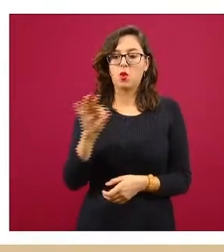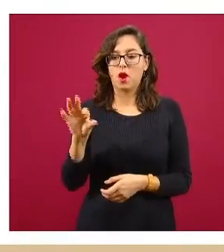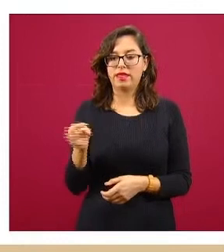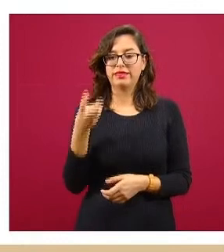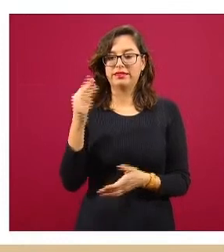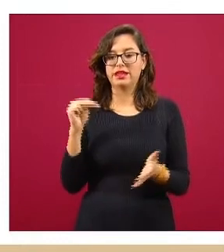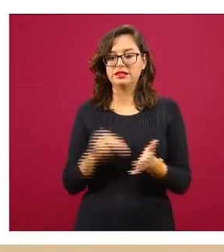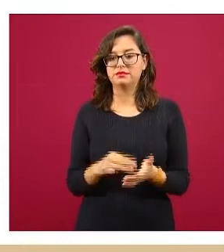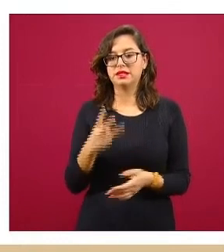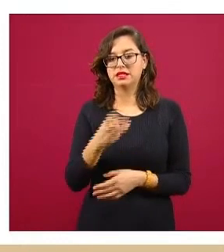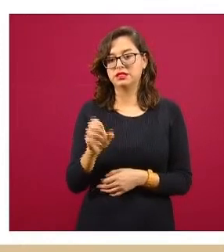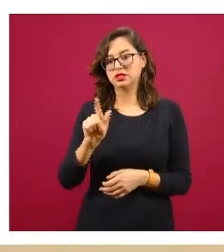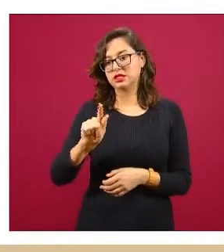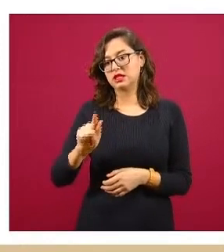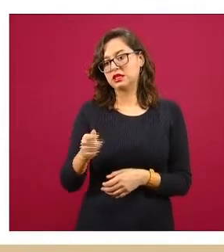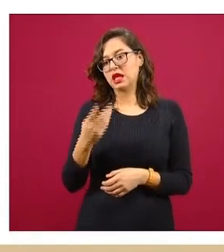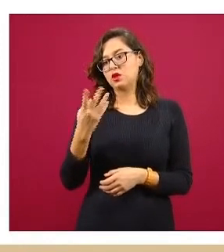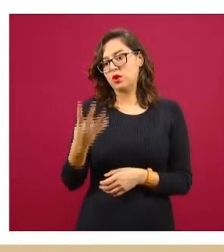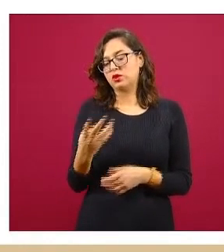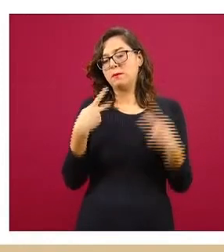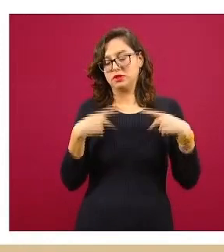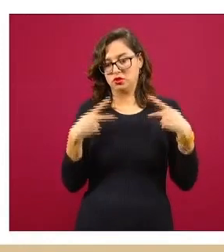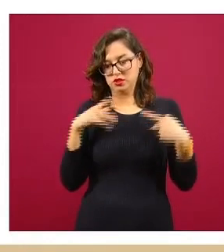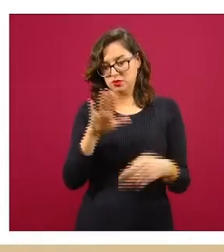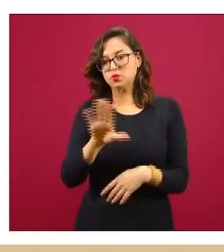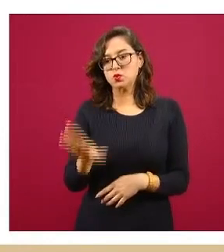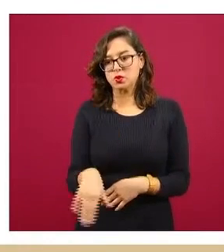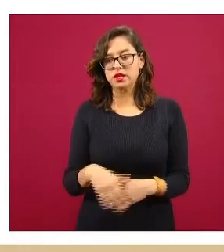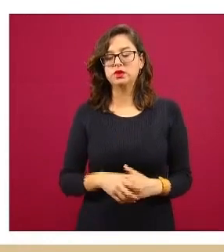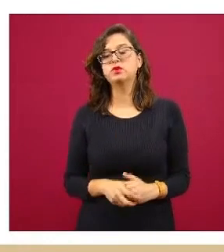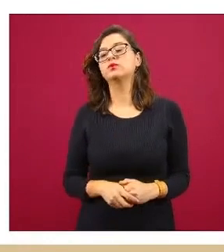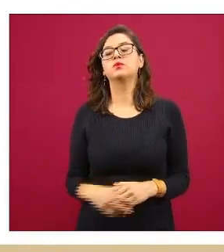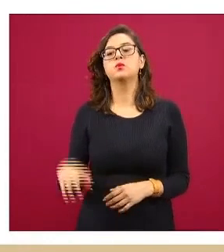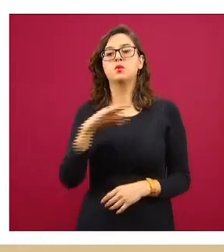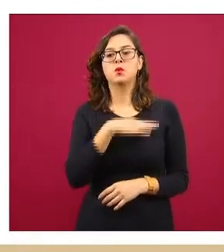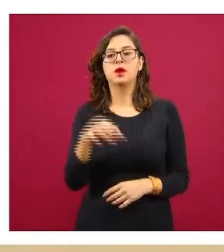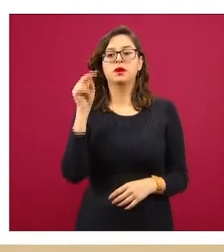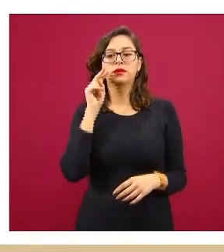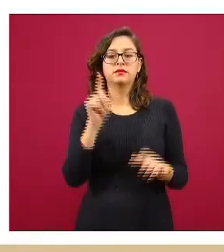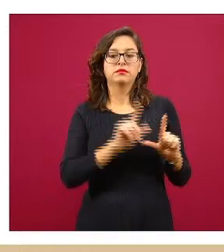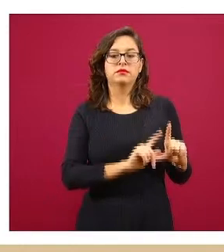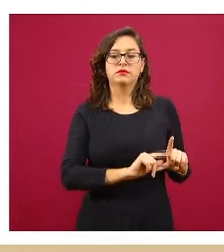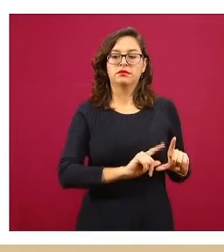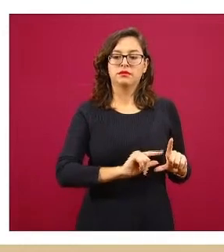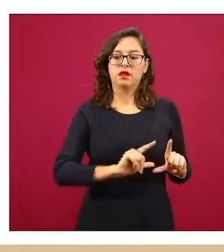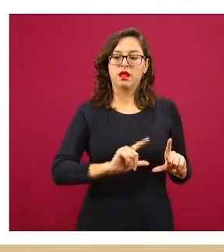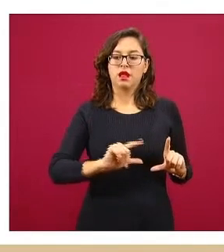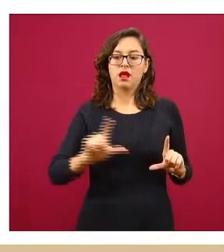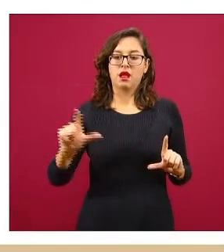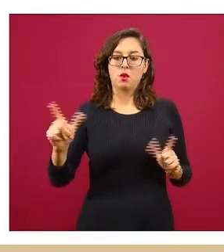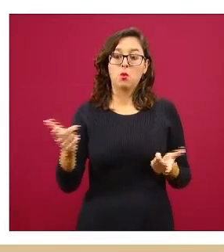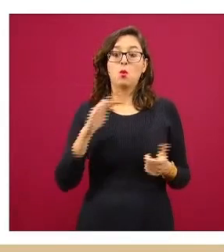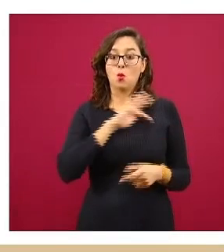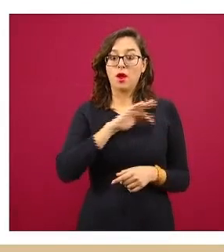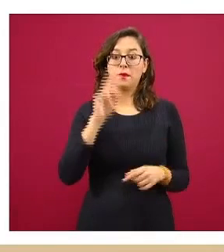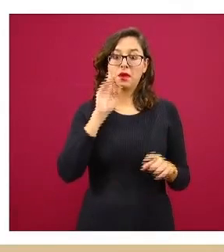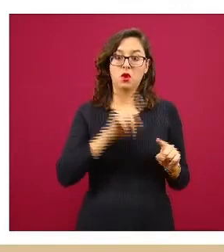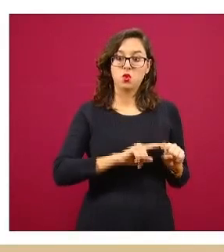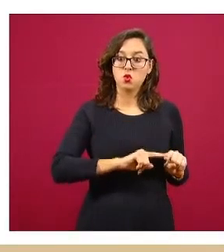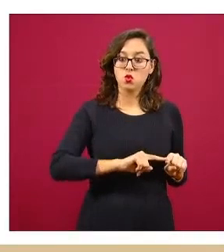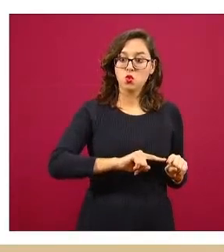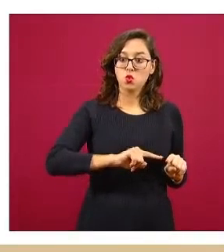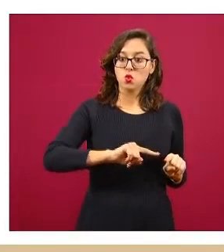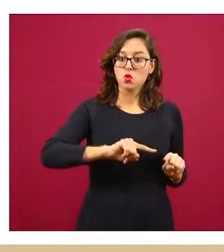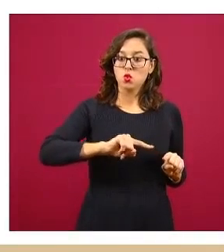mil 374 defunciones. Y cuando vemos la gráfica podemos ver esta tendencia, en donde podemos ver que ya